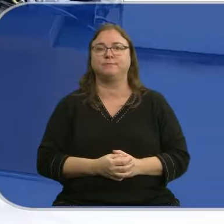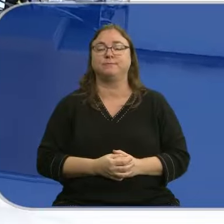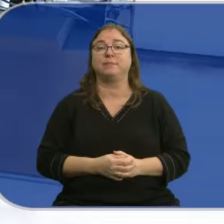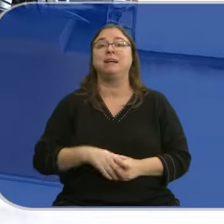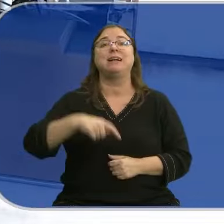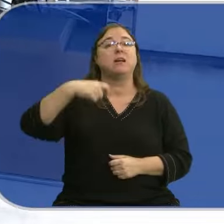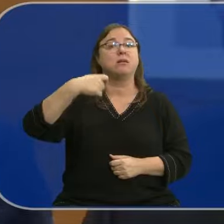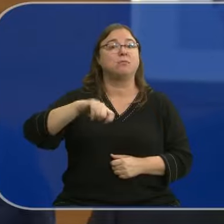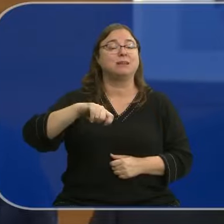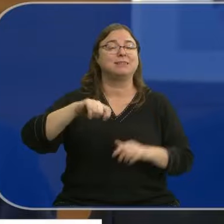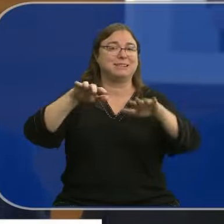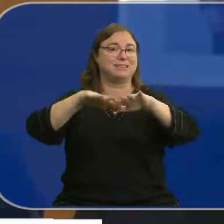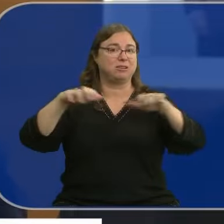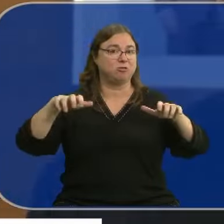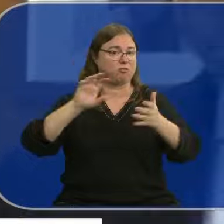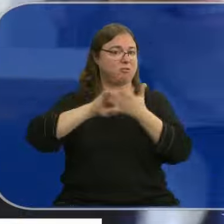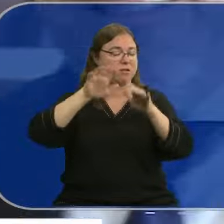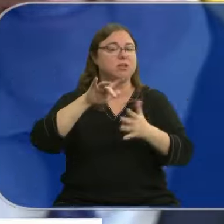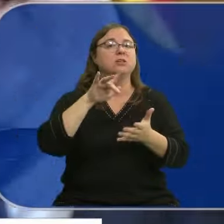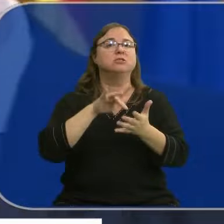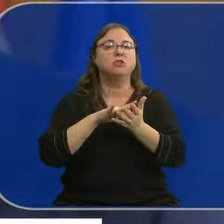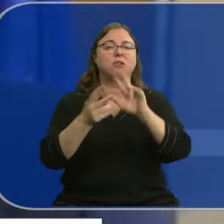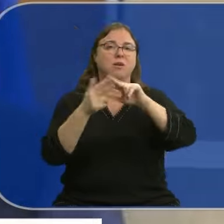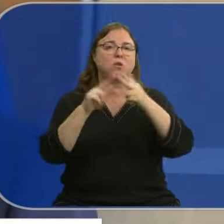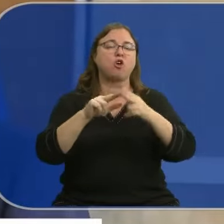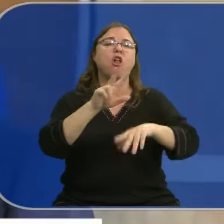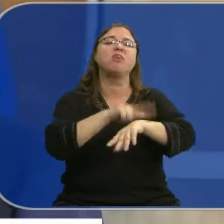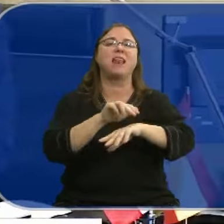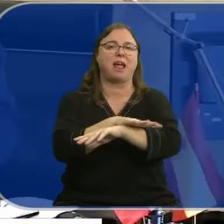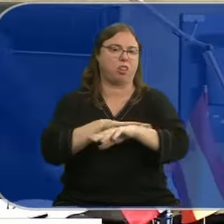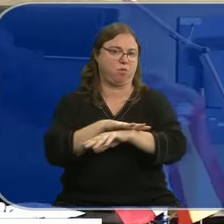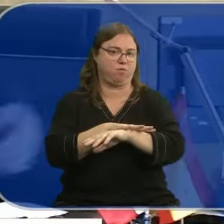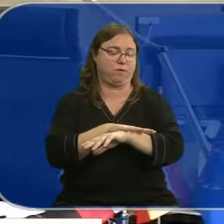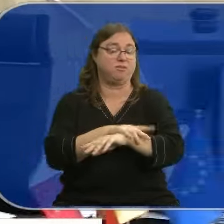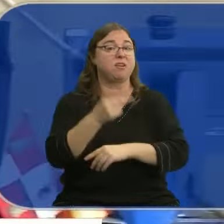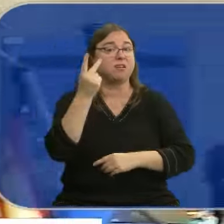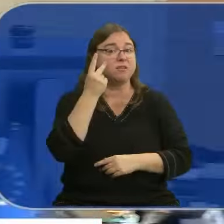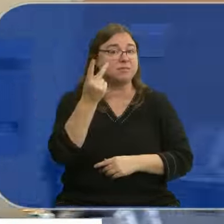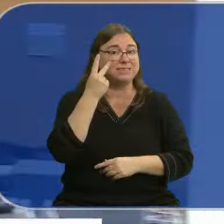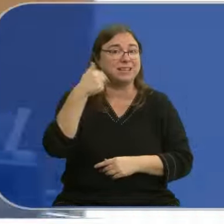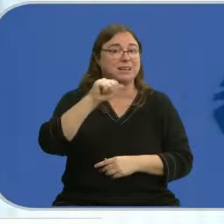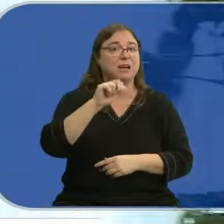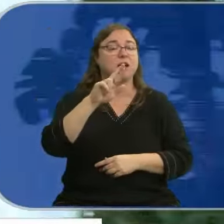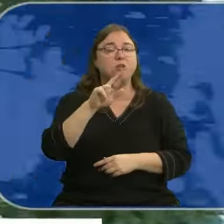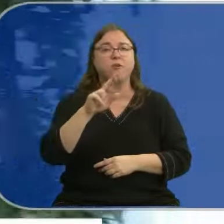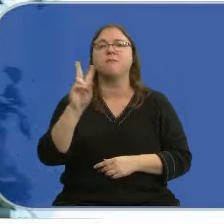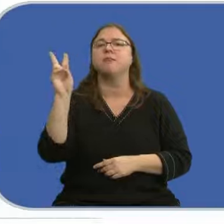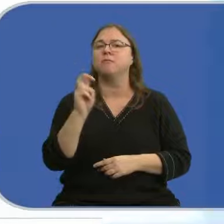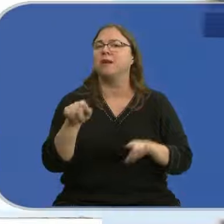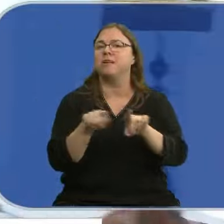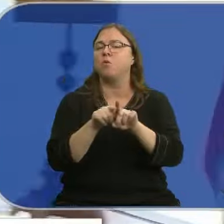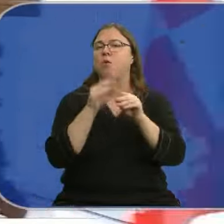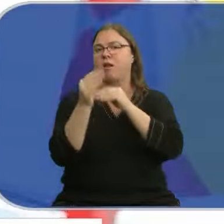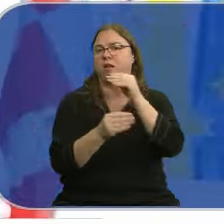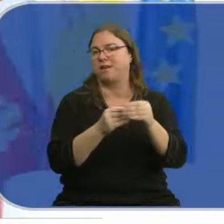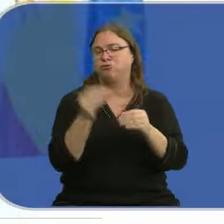El presidente de las Cortes ha mantenido hoy un encuentro con el delegado del Gobierno en el Parlamento Autonómico. Esta visita de Nicanor Sen forma parte de las que ha